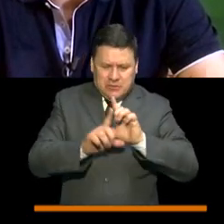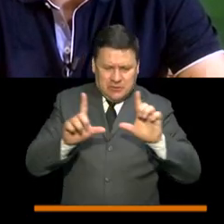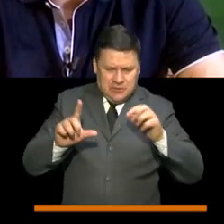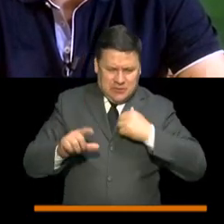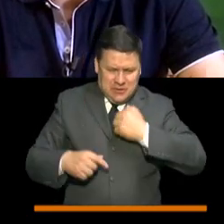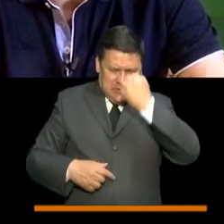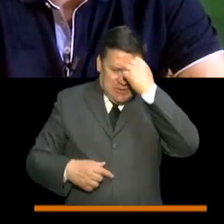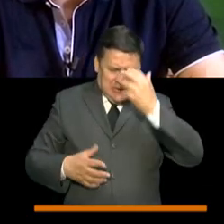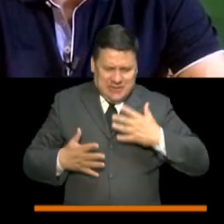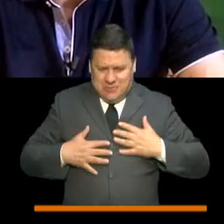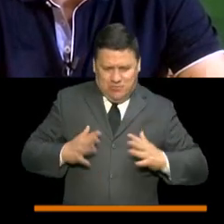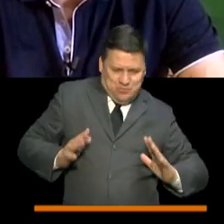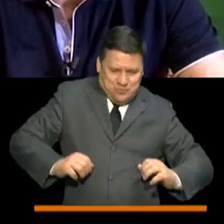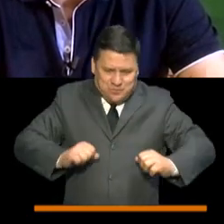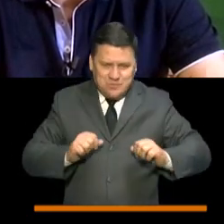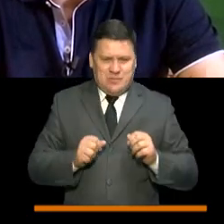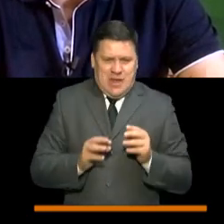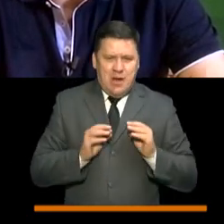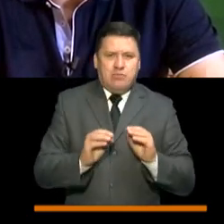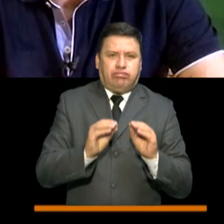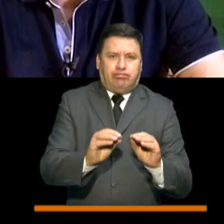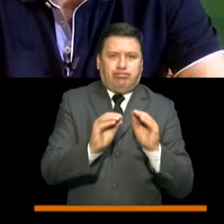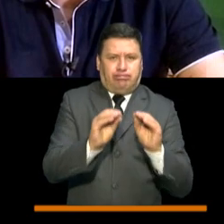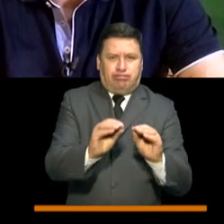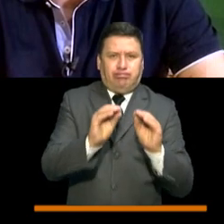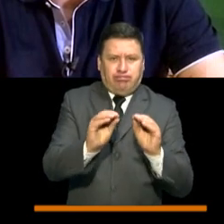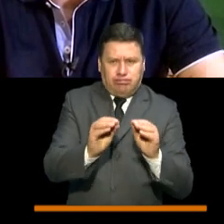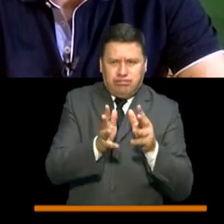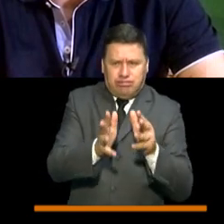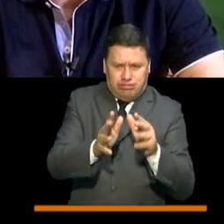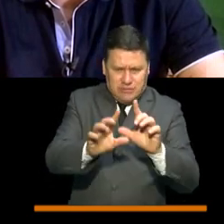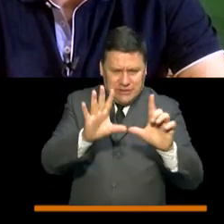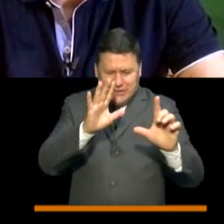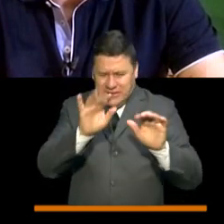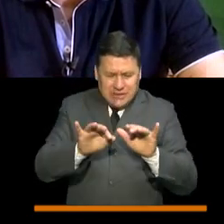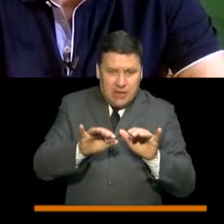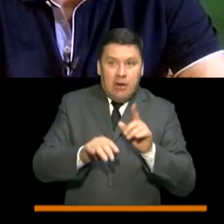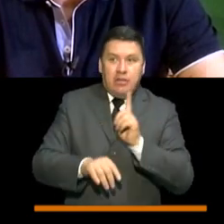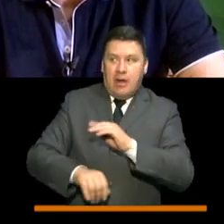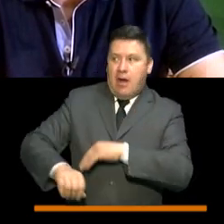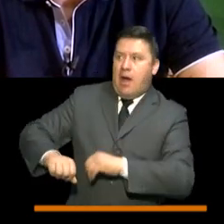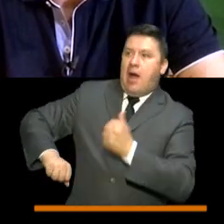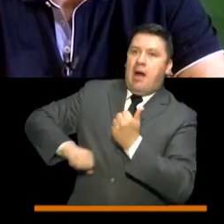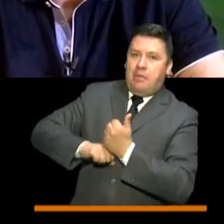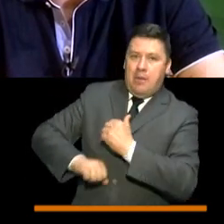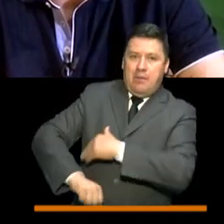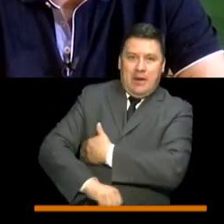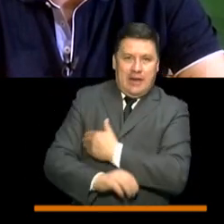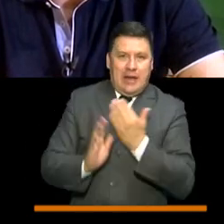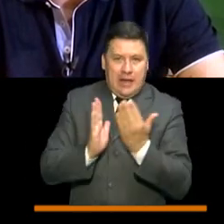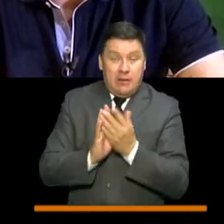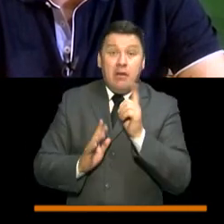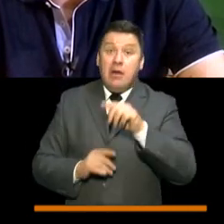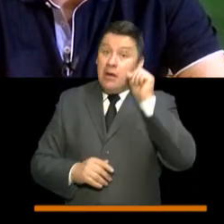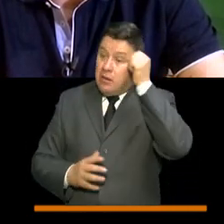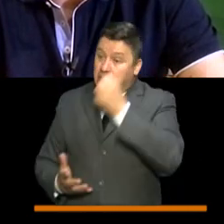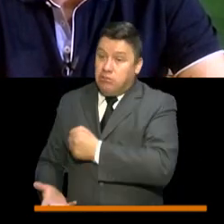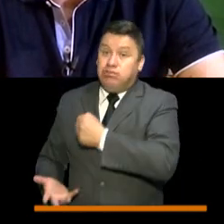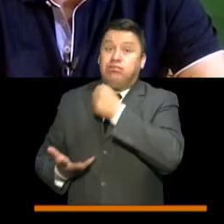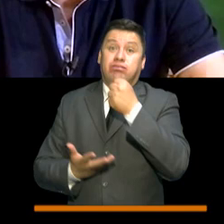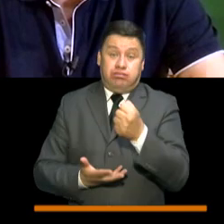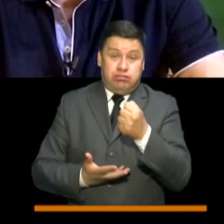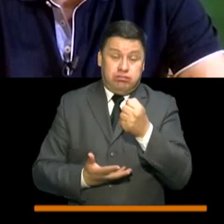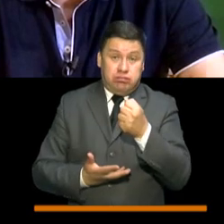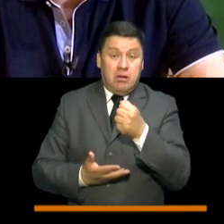esfuerzo, recibieron además no solo el apoyo nuestro, sino de nuestra ministra, recibieron los recursos. Recordemos que estos